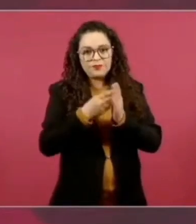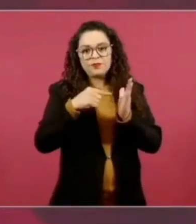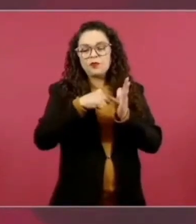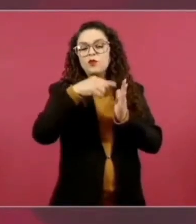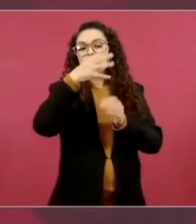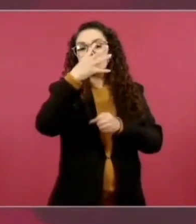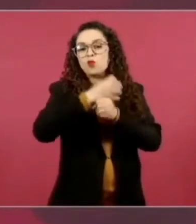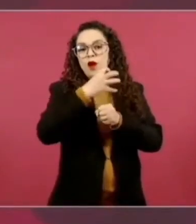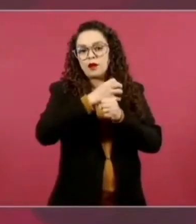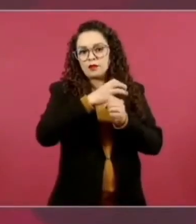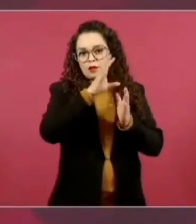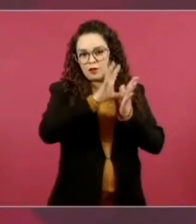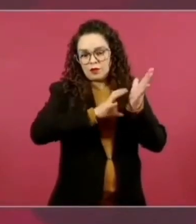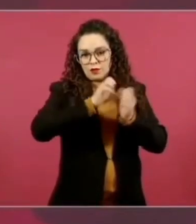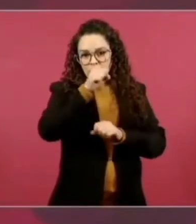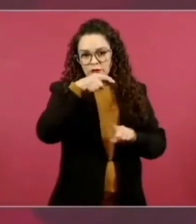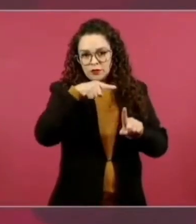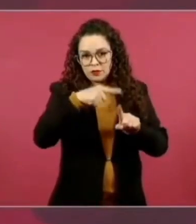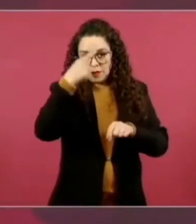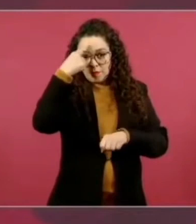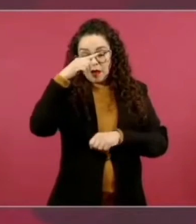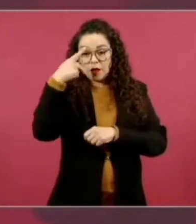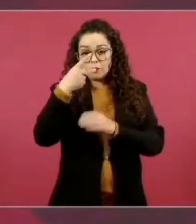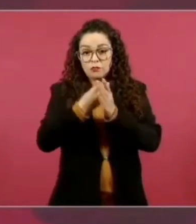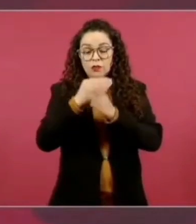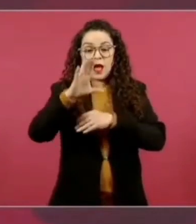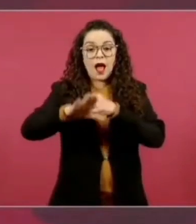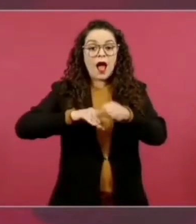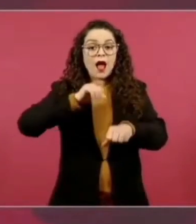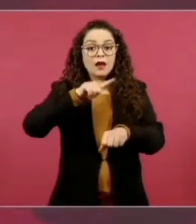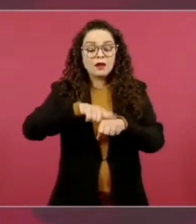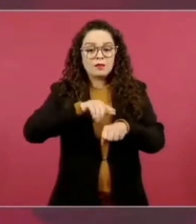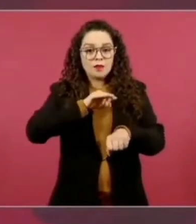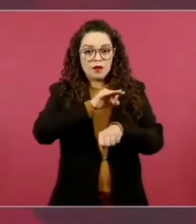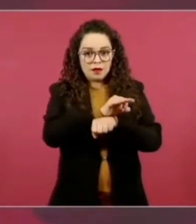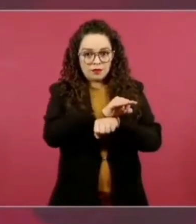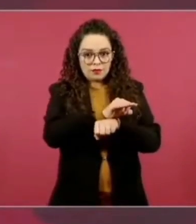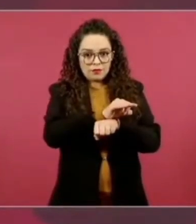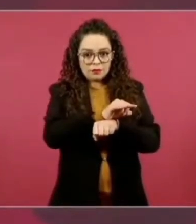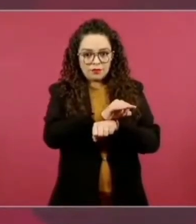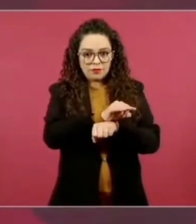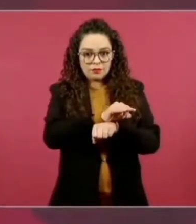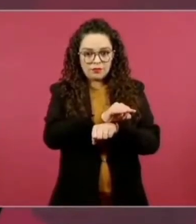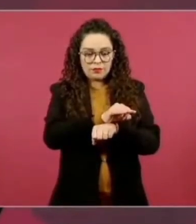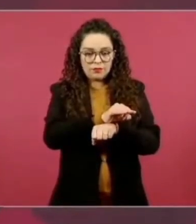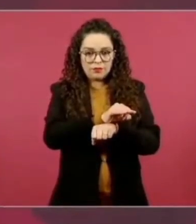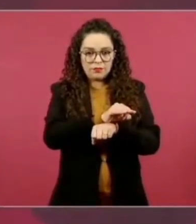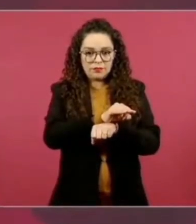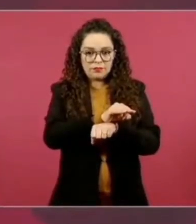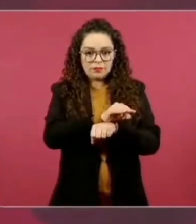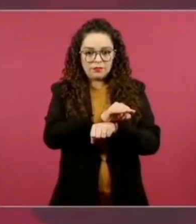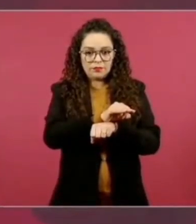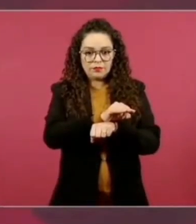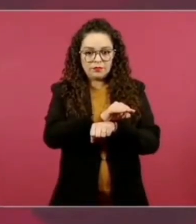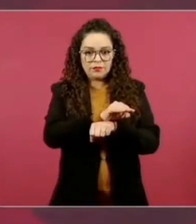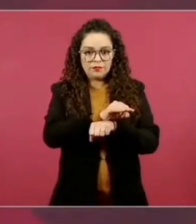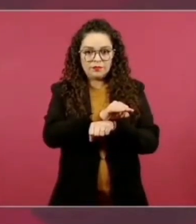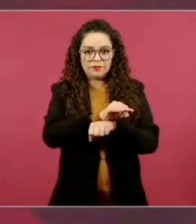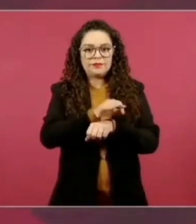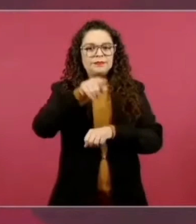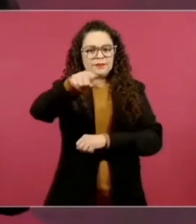ni modo que rechacen, por ejemplo,